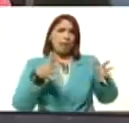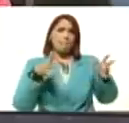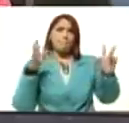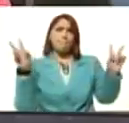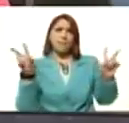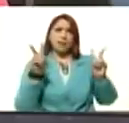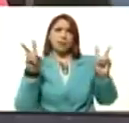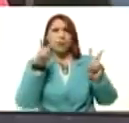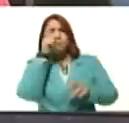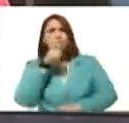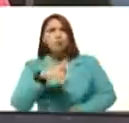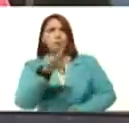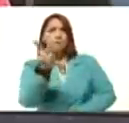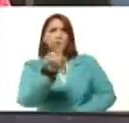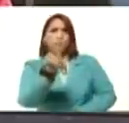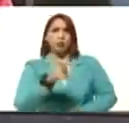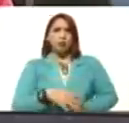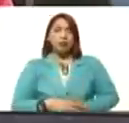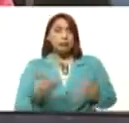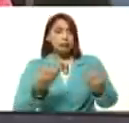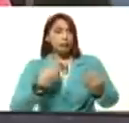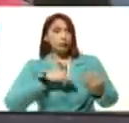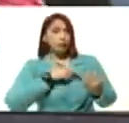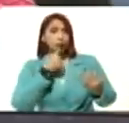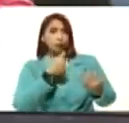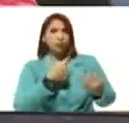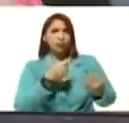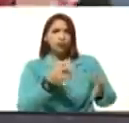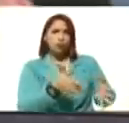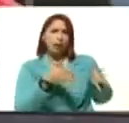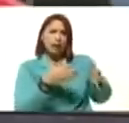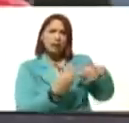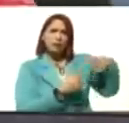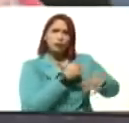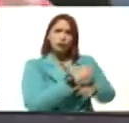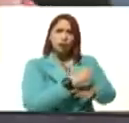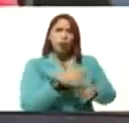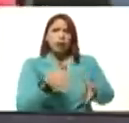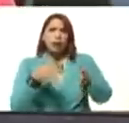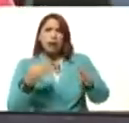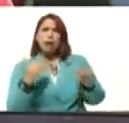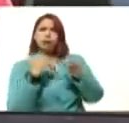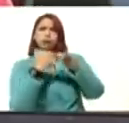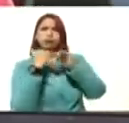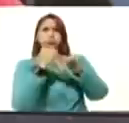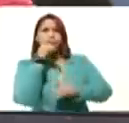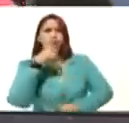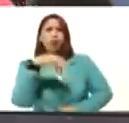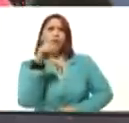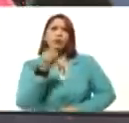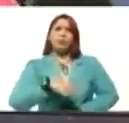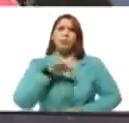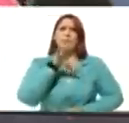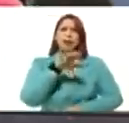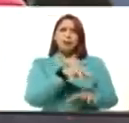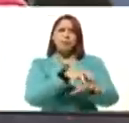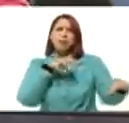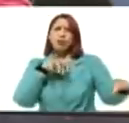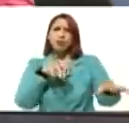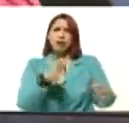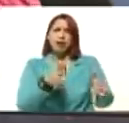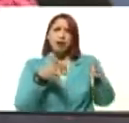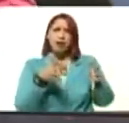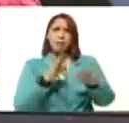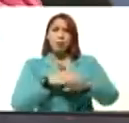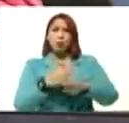del pueblo de Venezuela. Siempre hemos dicho cuando gana la revolución gana el pueblo, gana la patria, gana la mayoría, porque